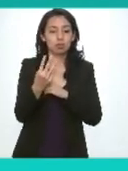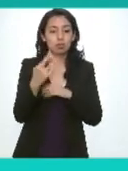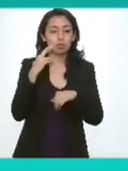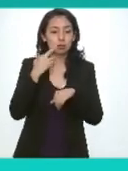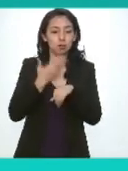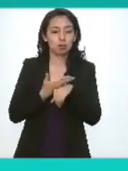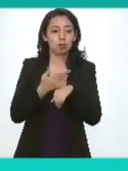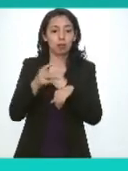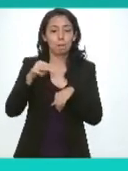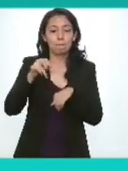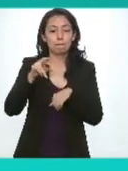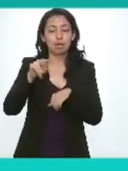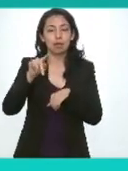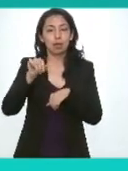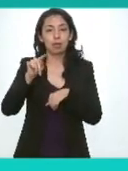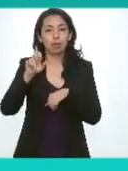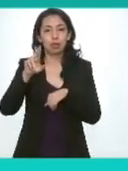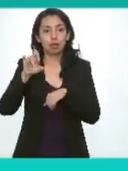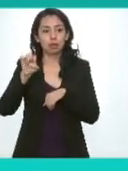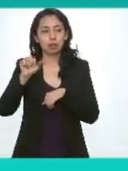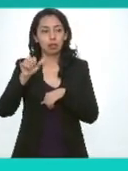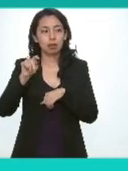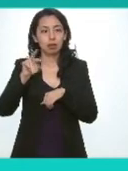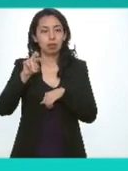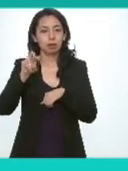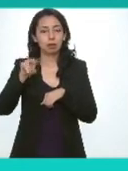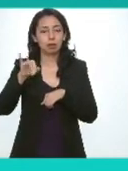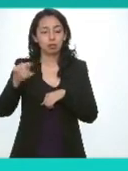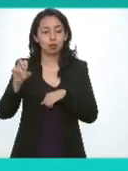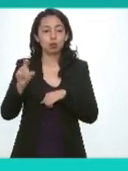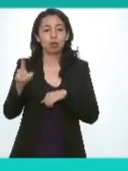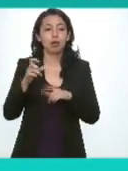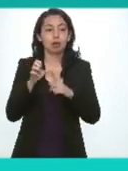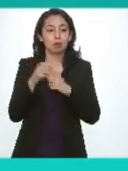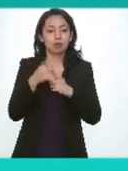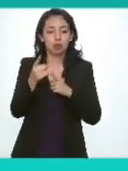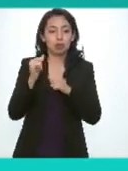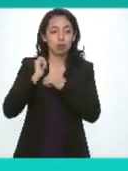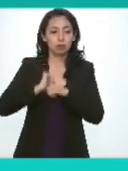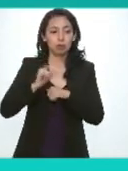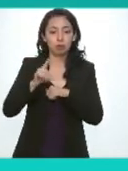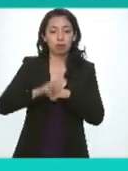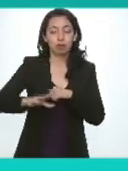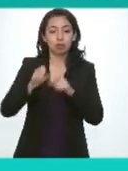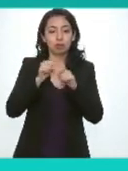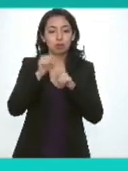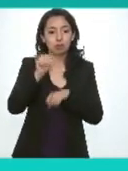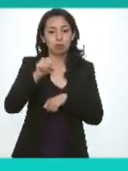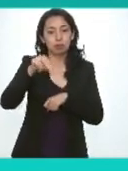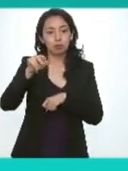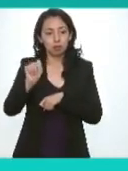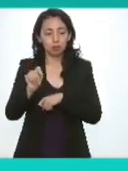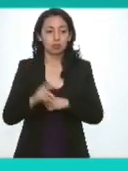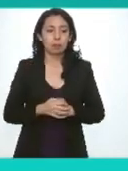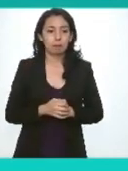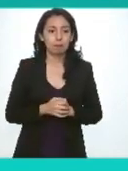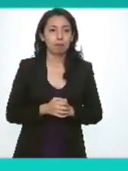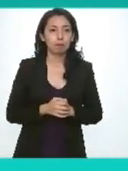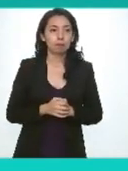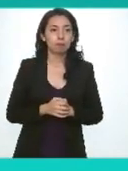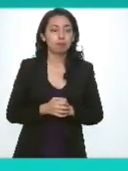a cargo de la comisionada María Teresa Treviño Fernández coordinadora de Comisión de Estado Abierto y Transparencia Proactiva del Sistema Nacional de Transparencia